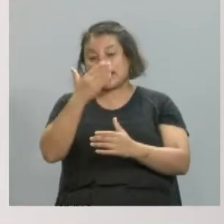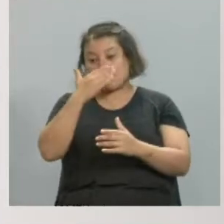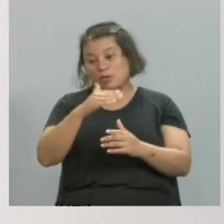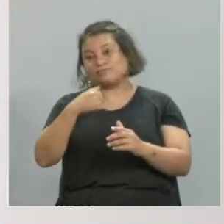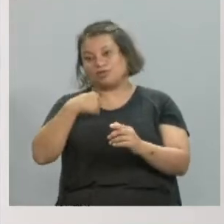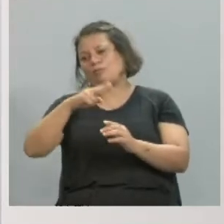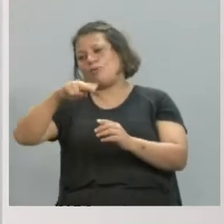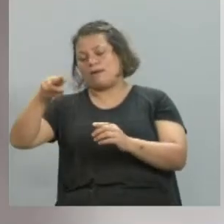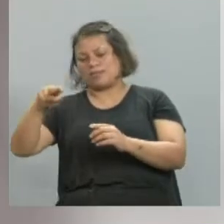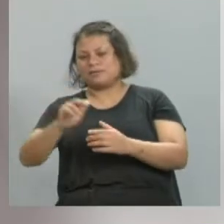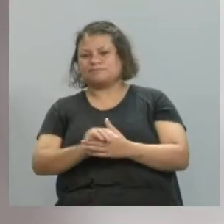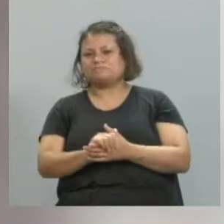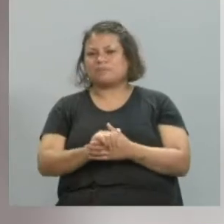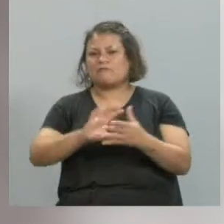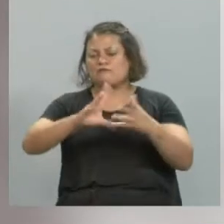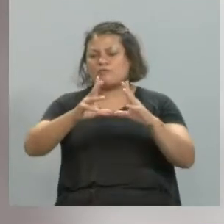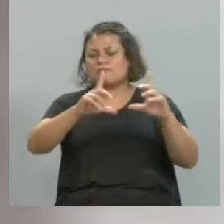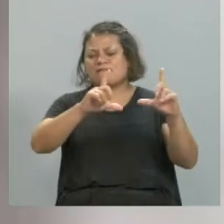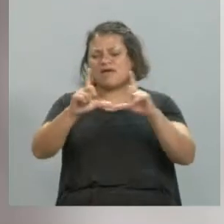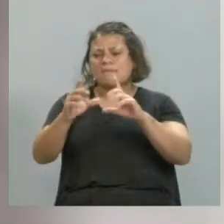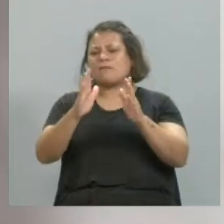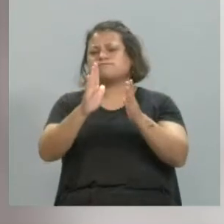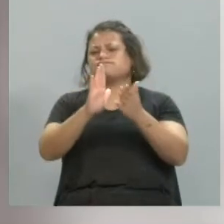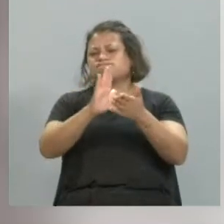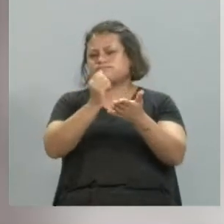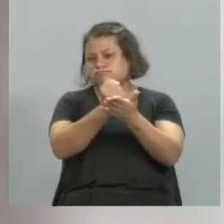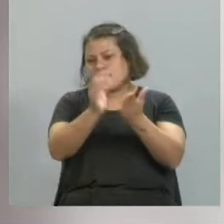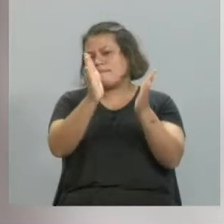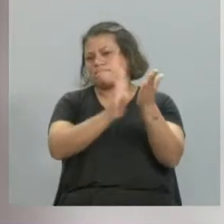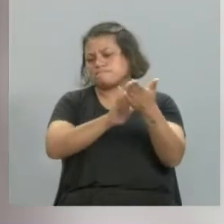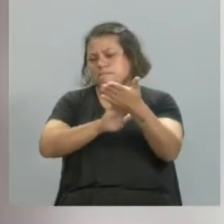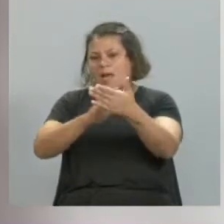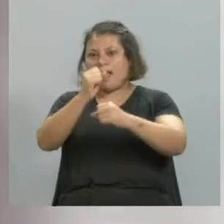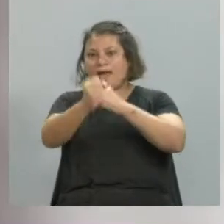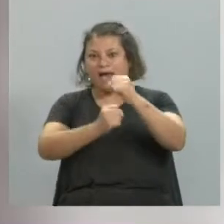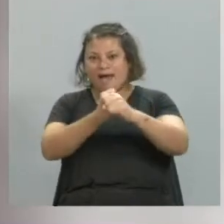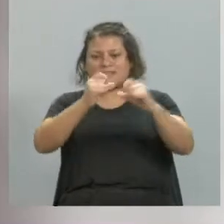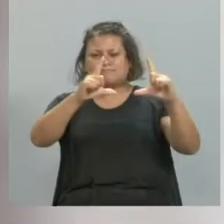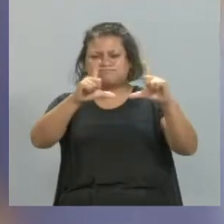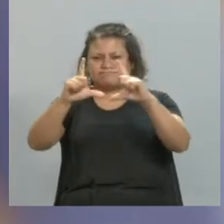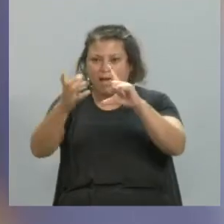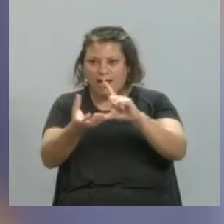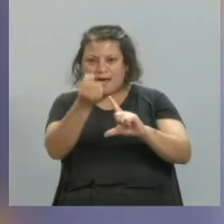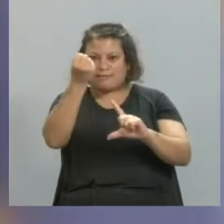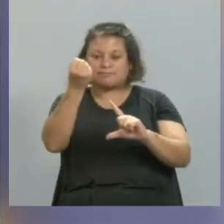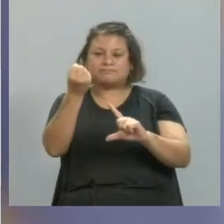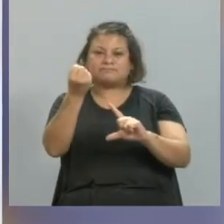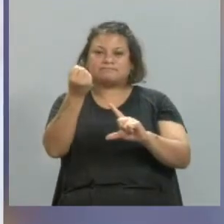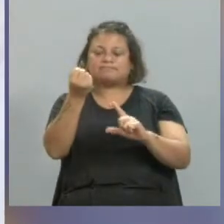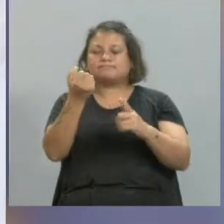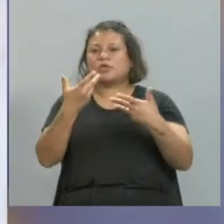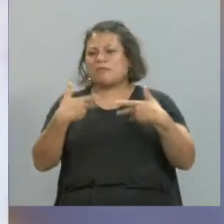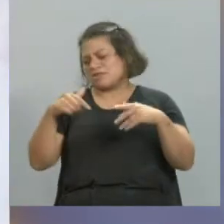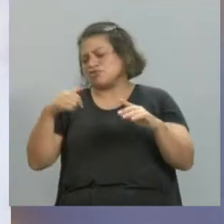Así que juego armando como especies de collage hasta encontrar esa imagen. Y normalmente